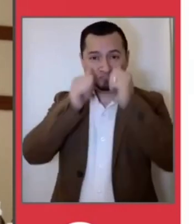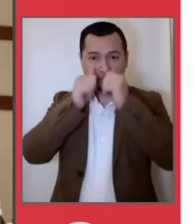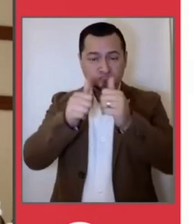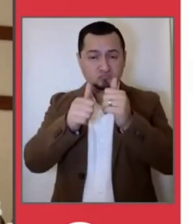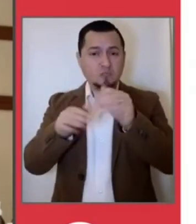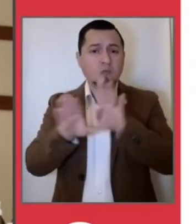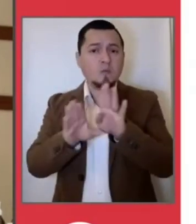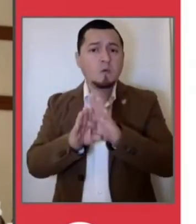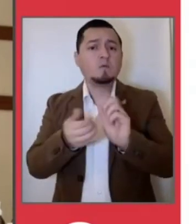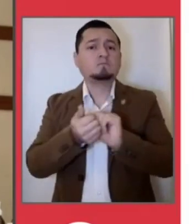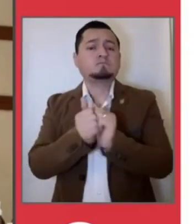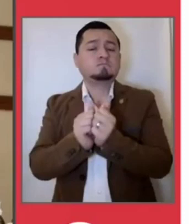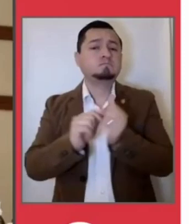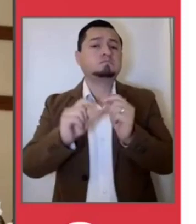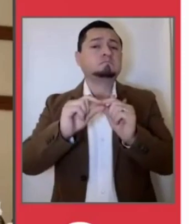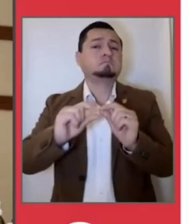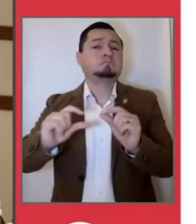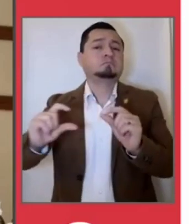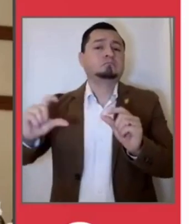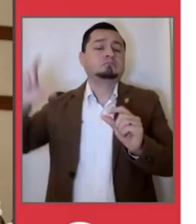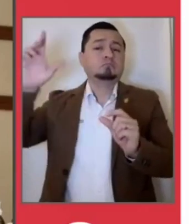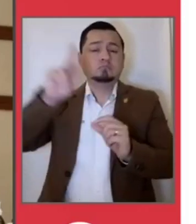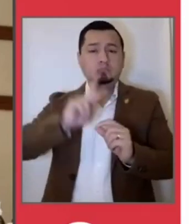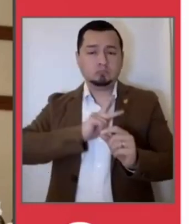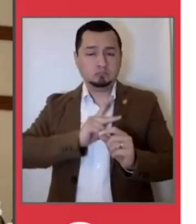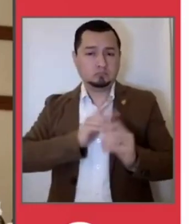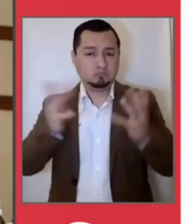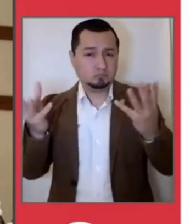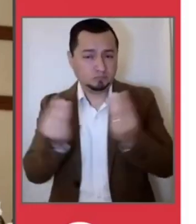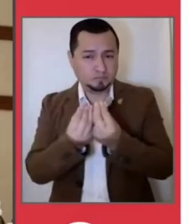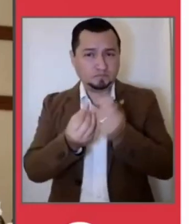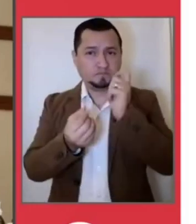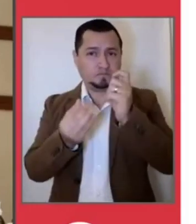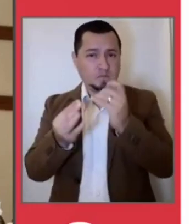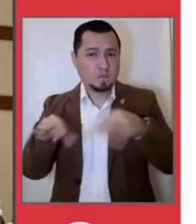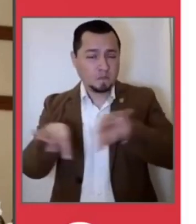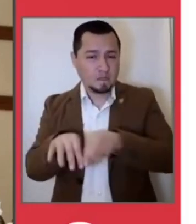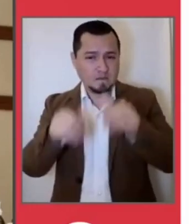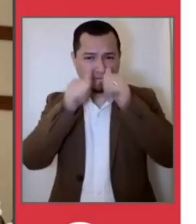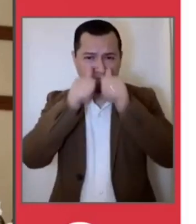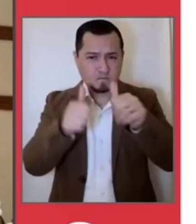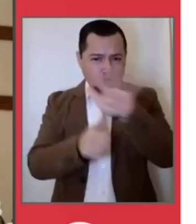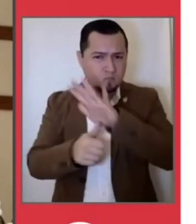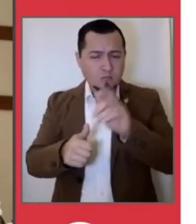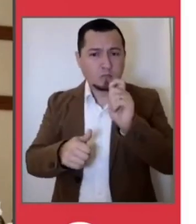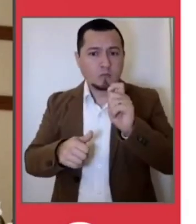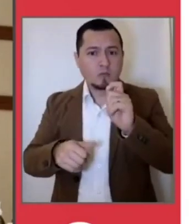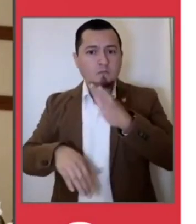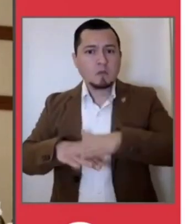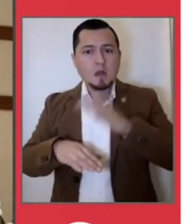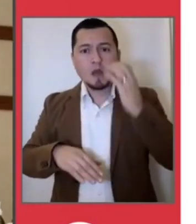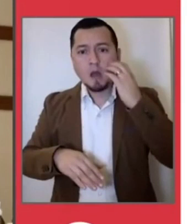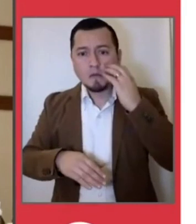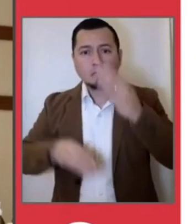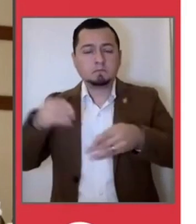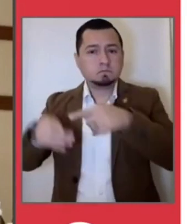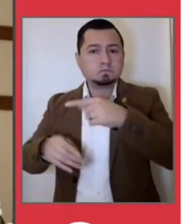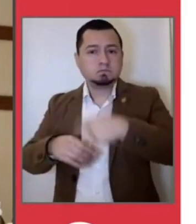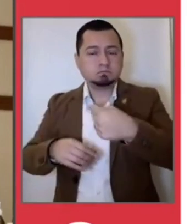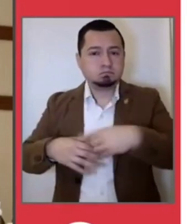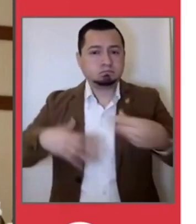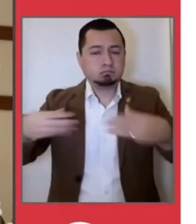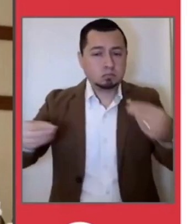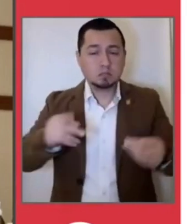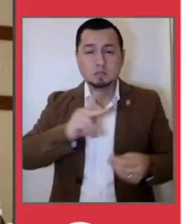hospitalaria, cómo se va a ir escalando, por qué este debate sobre la capacidad de atención versus el número de camas disponibles. Vamos a hacer una explicación